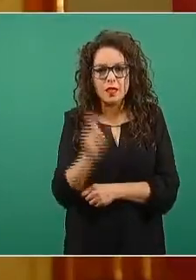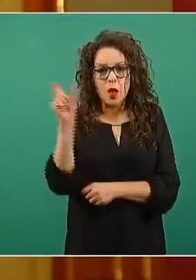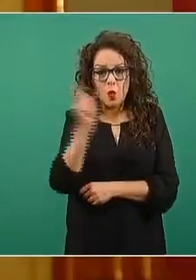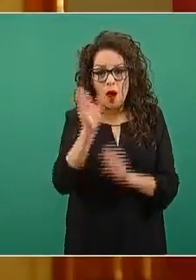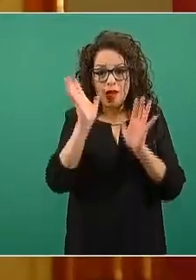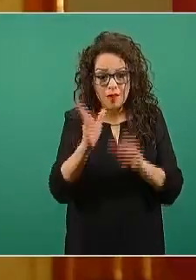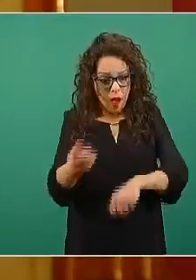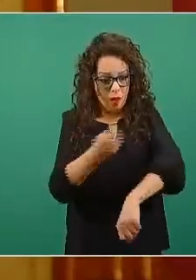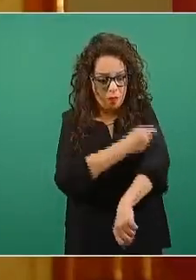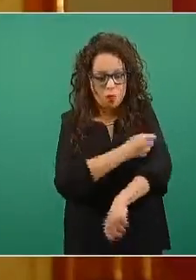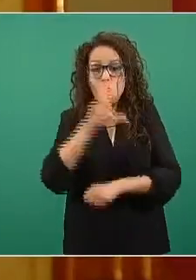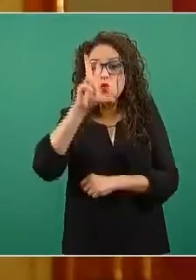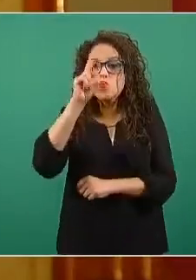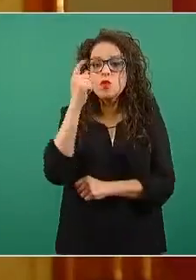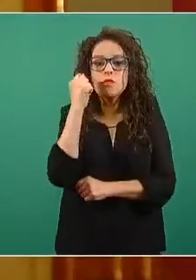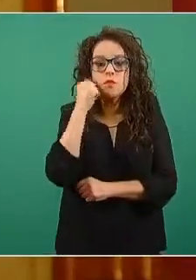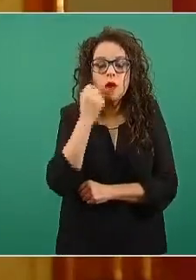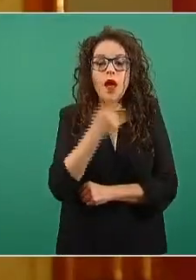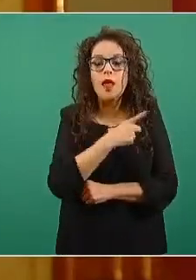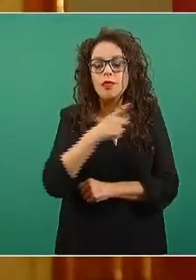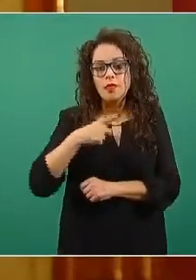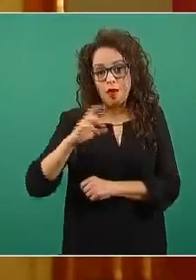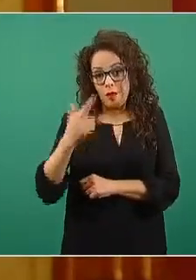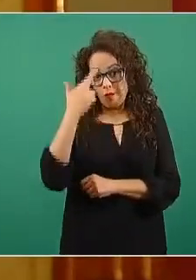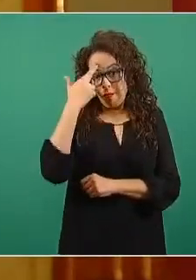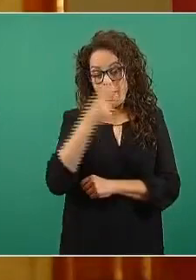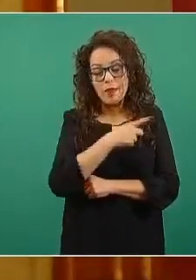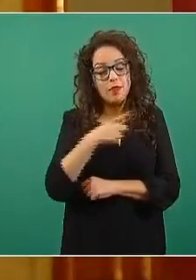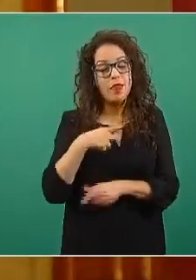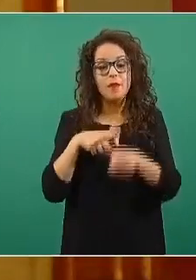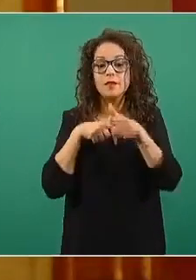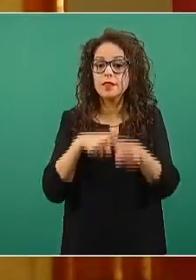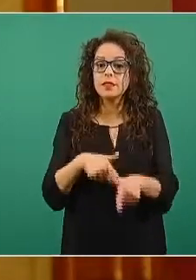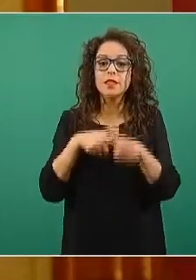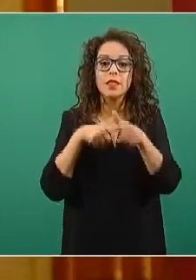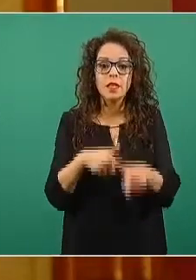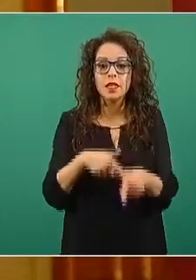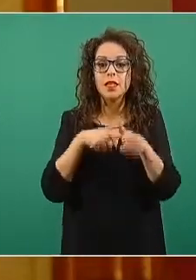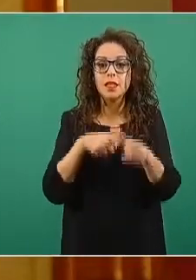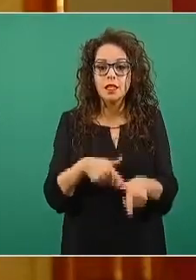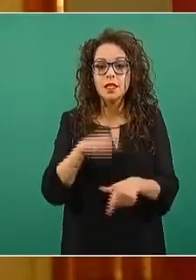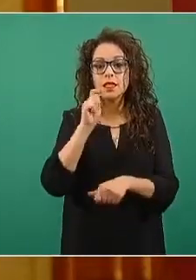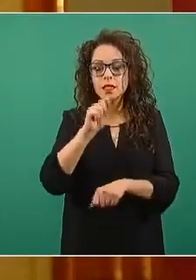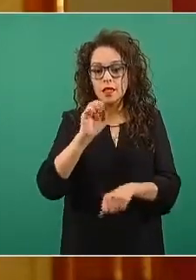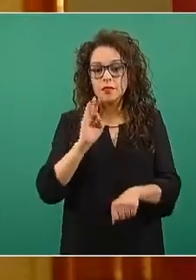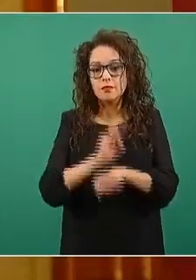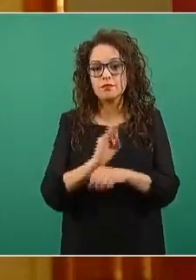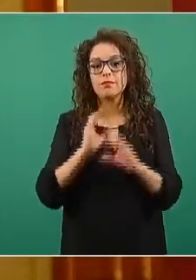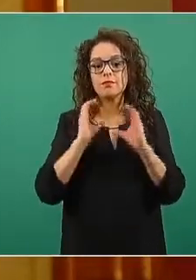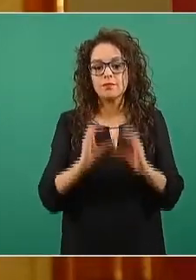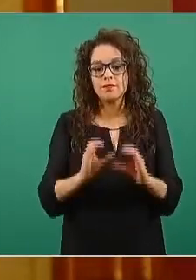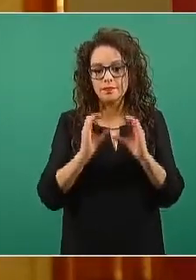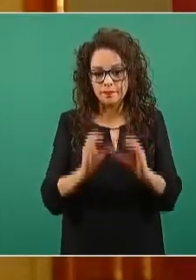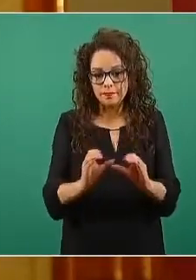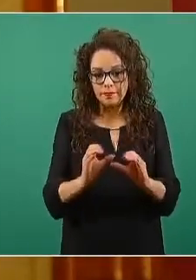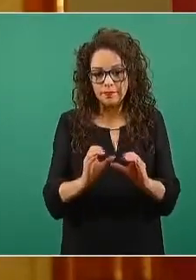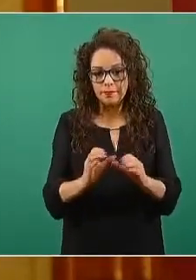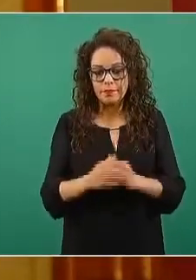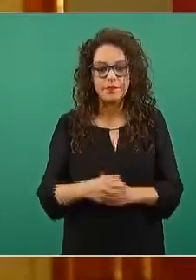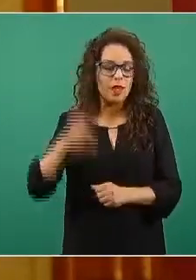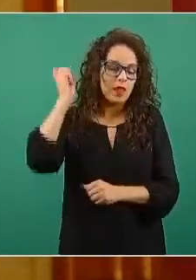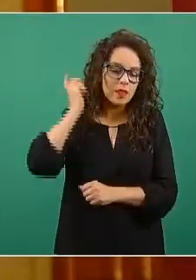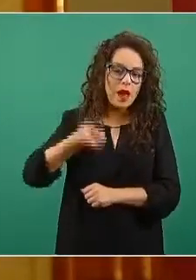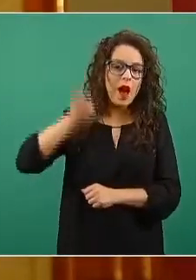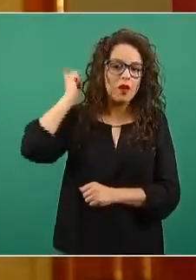recordemos que tenemos que seguir utilizando las medidas de precaución que sabemos son útiles, que día